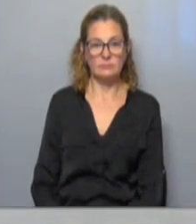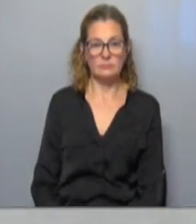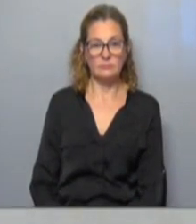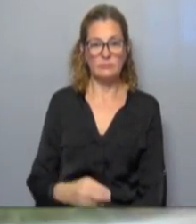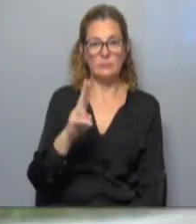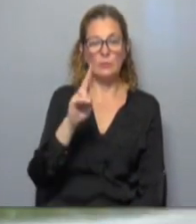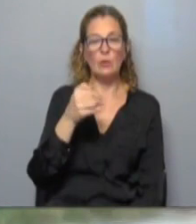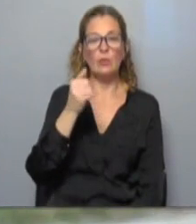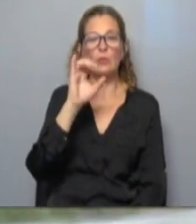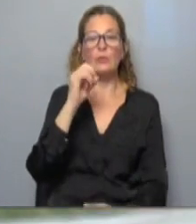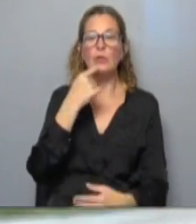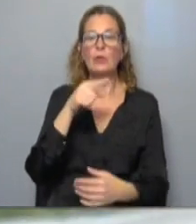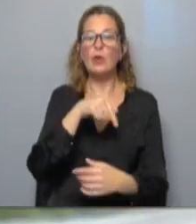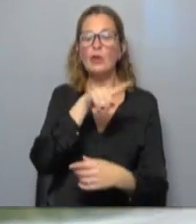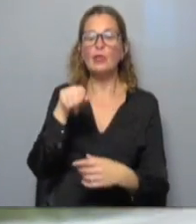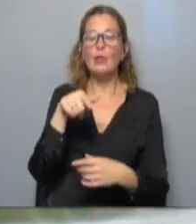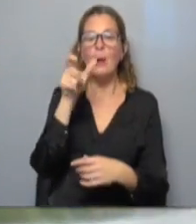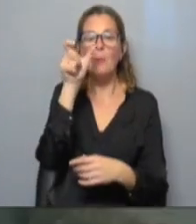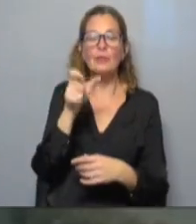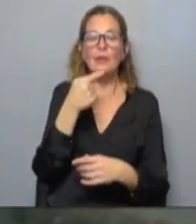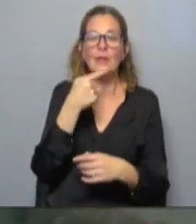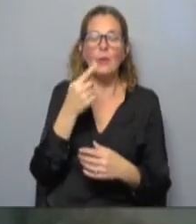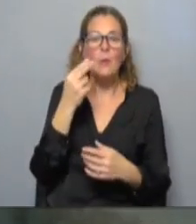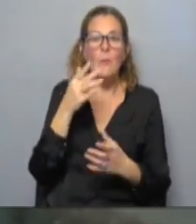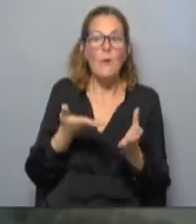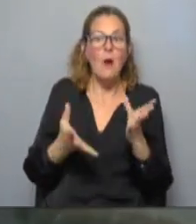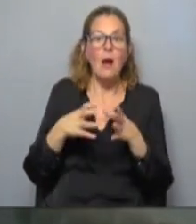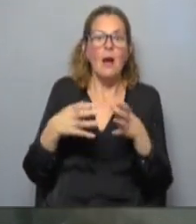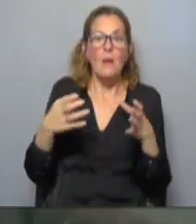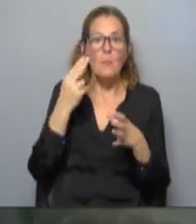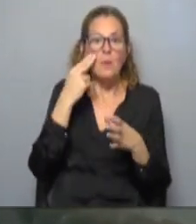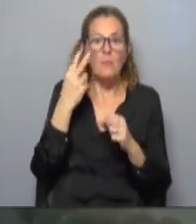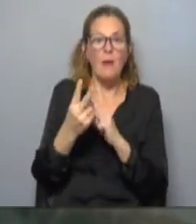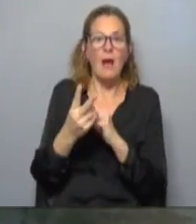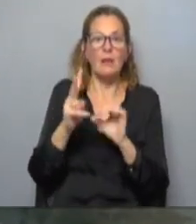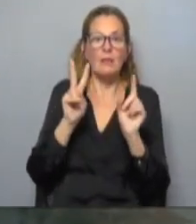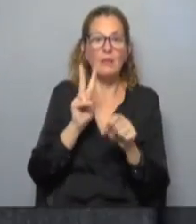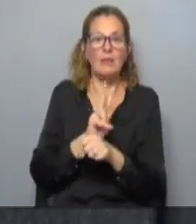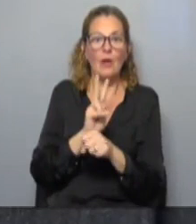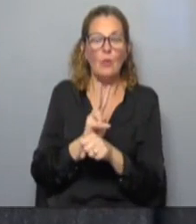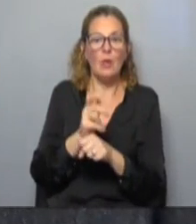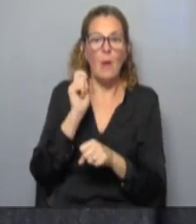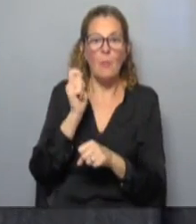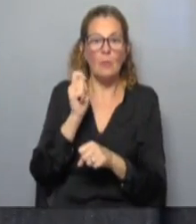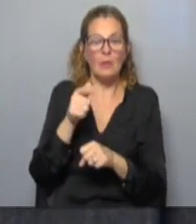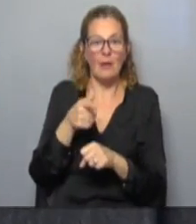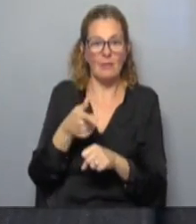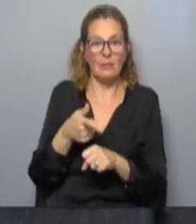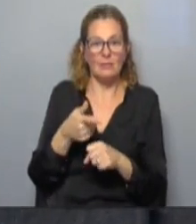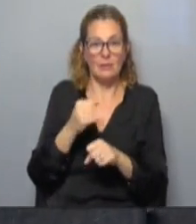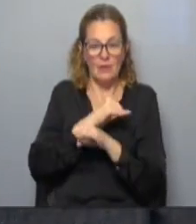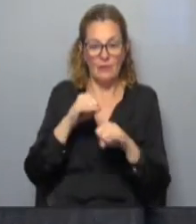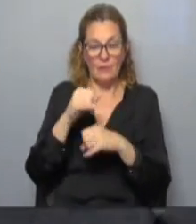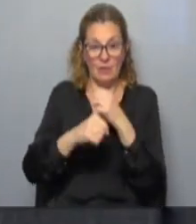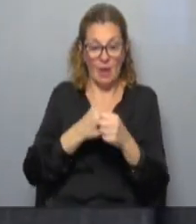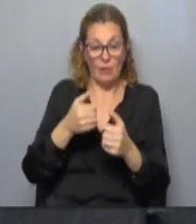Rubio afirmó que la población manifiesta que hay un gran problema de seguridad pública. Desde fin de